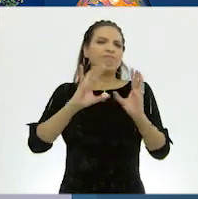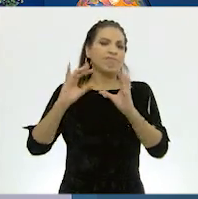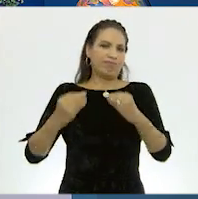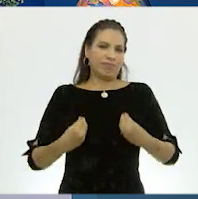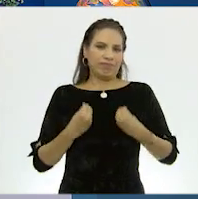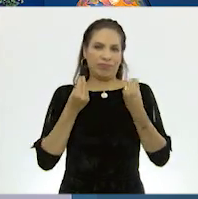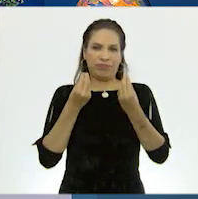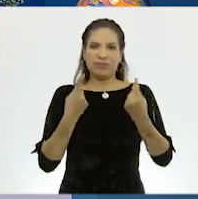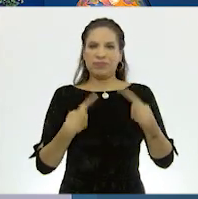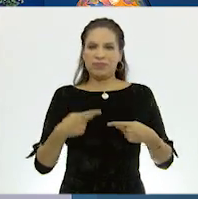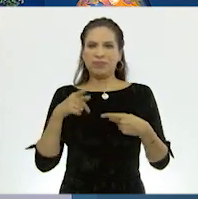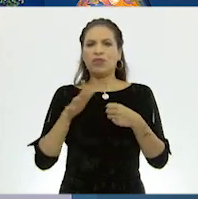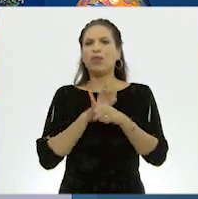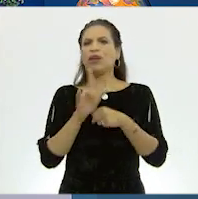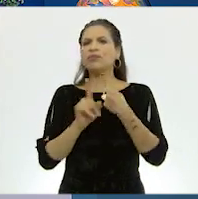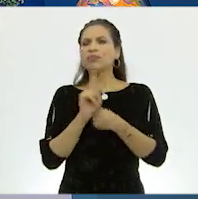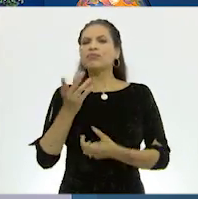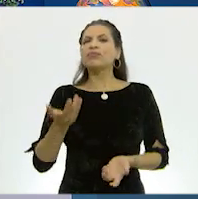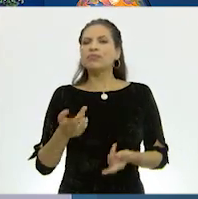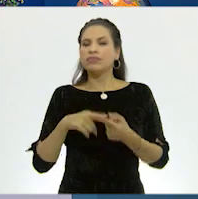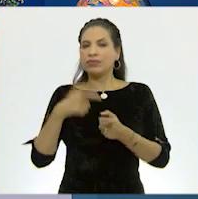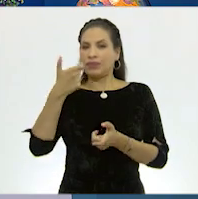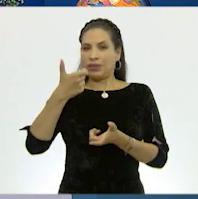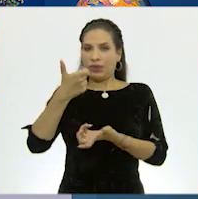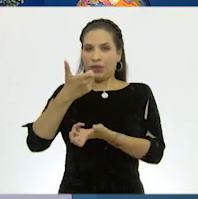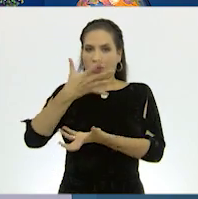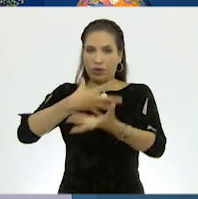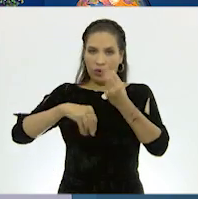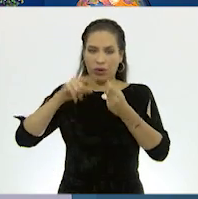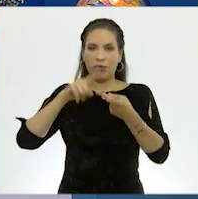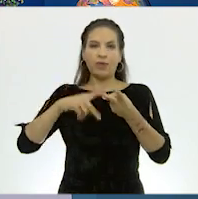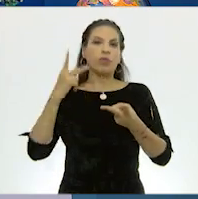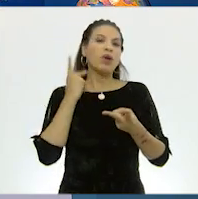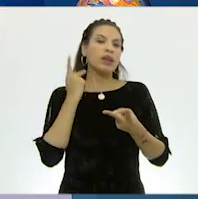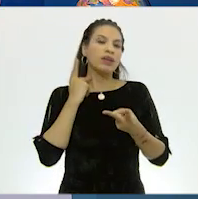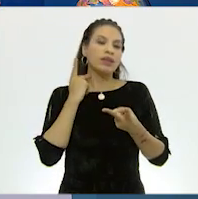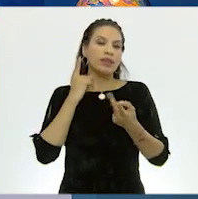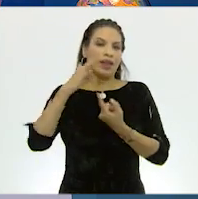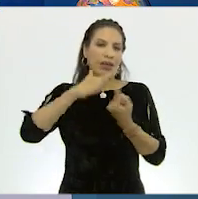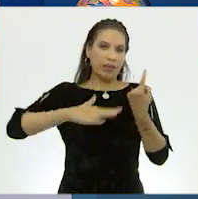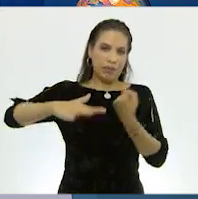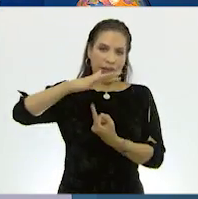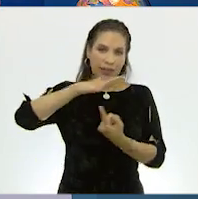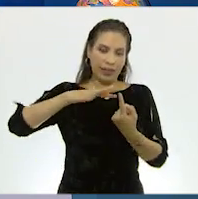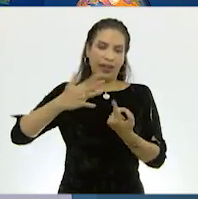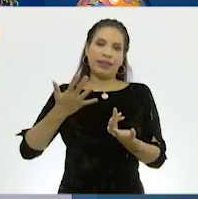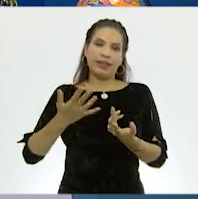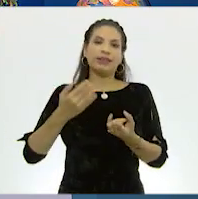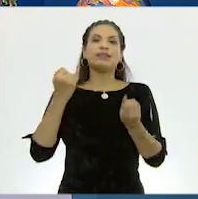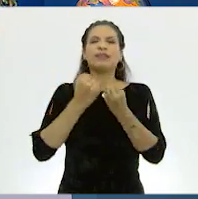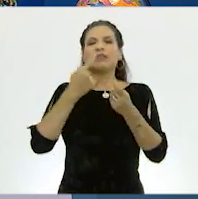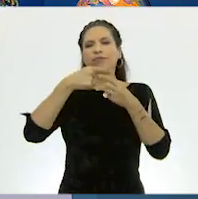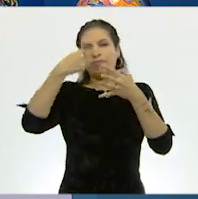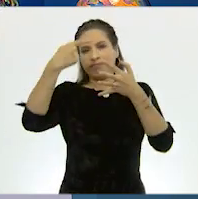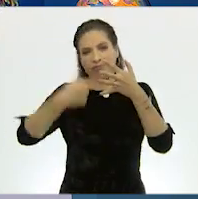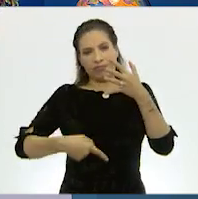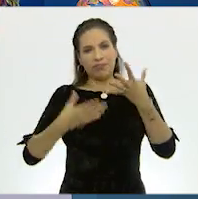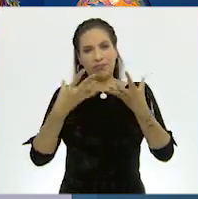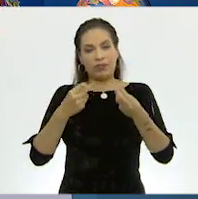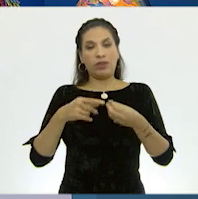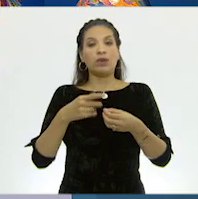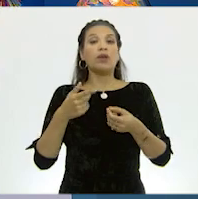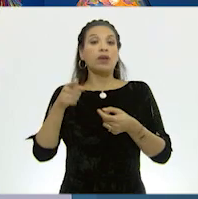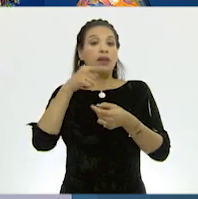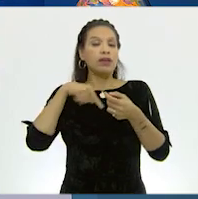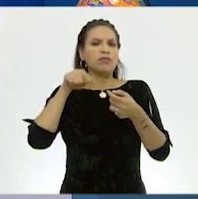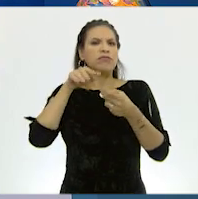Algunos de estos problemas pueden ser económicos, políticos, ambientales sobre todo, etc. Bueno, los